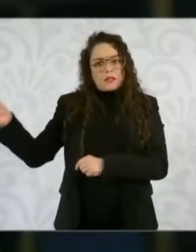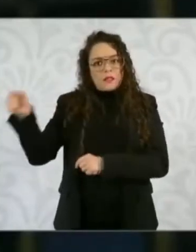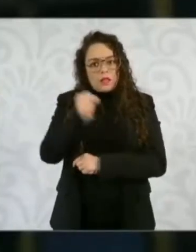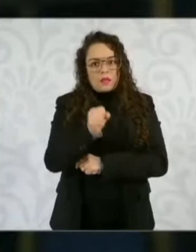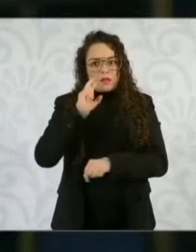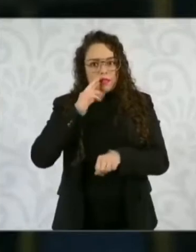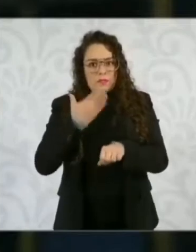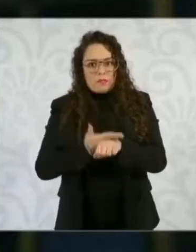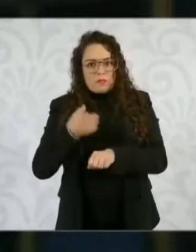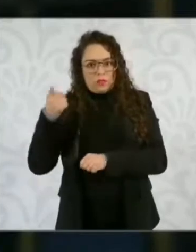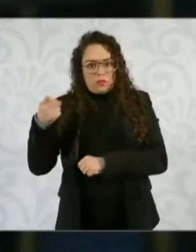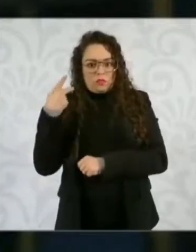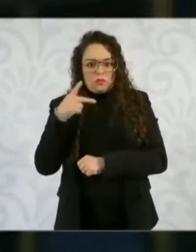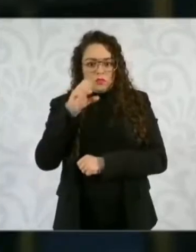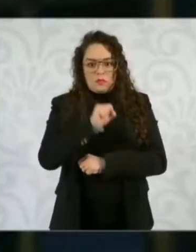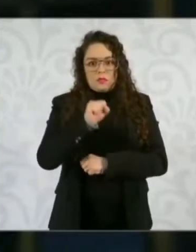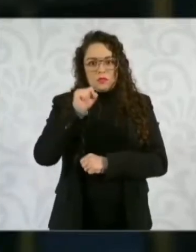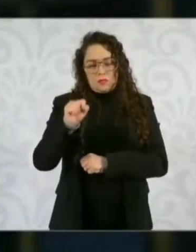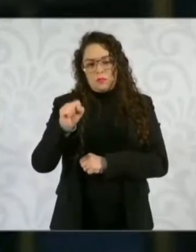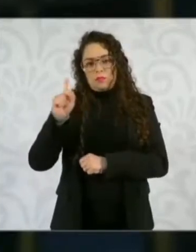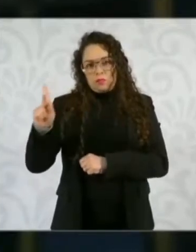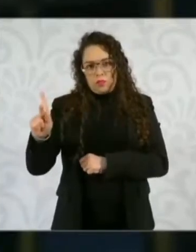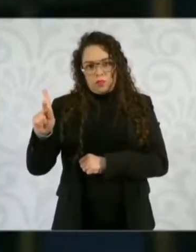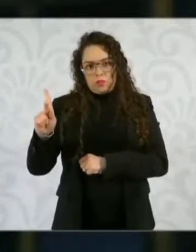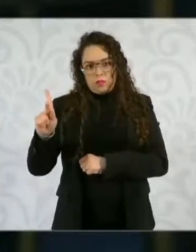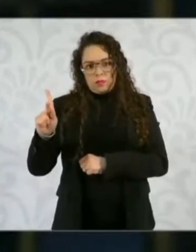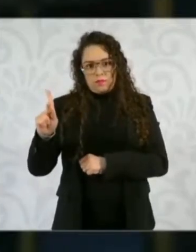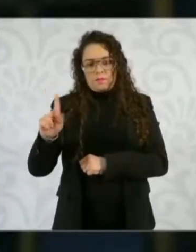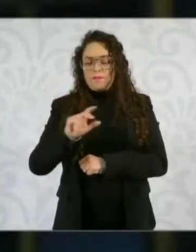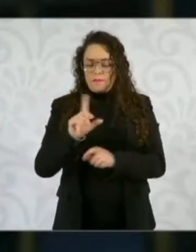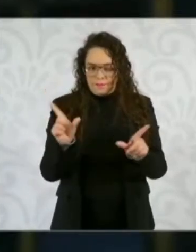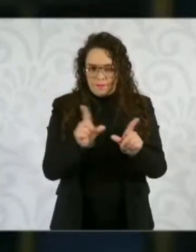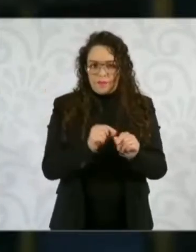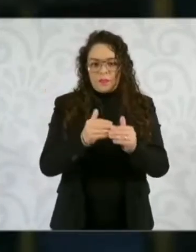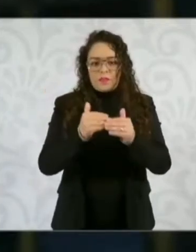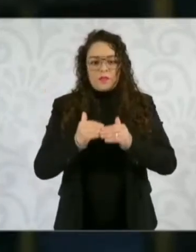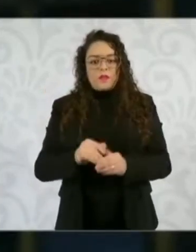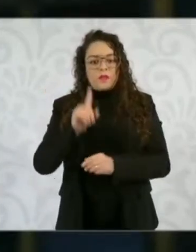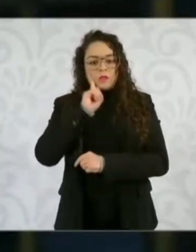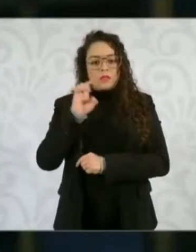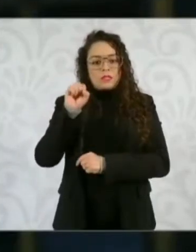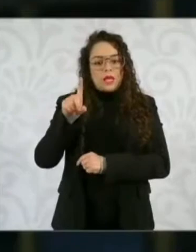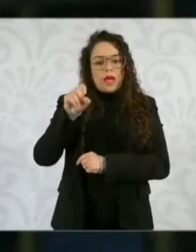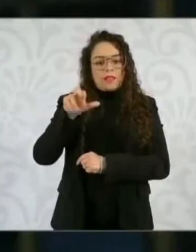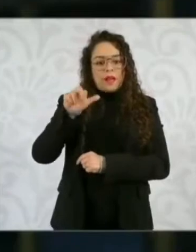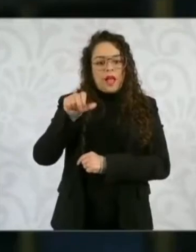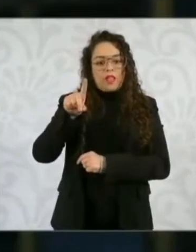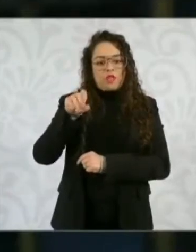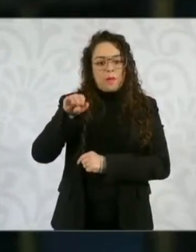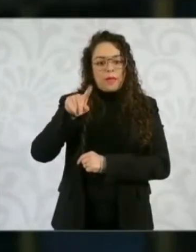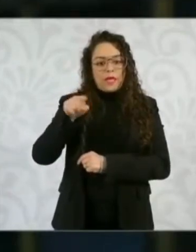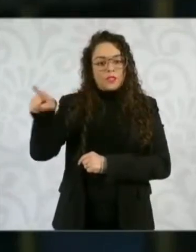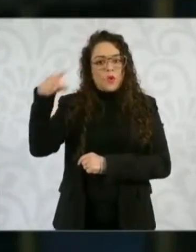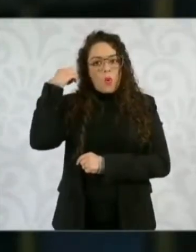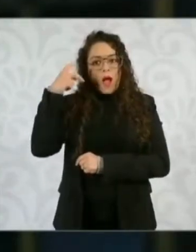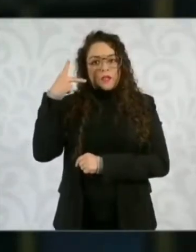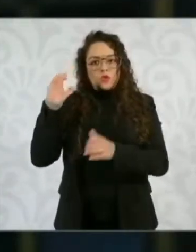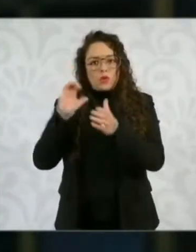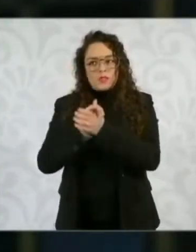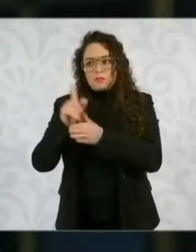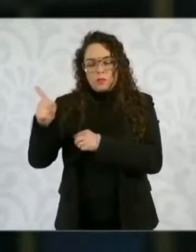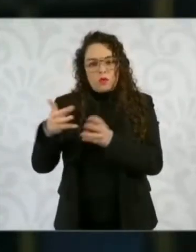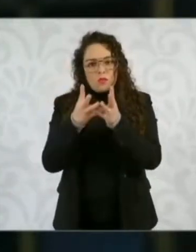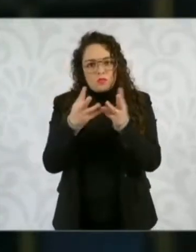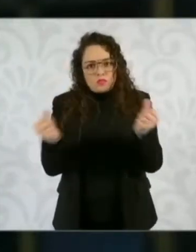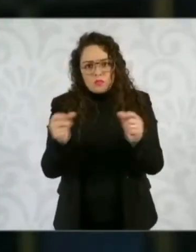presidenta, desde el 4 de octubre está desaparecida la activista Sandra Domínguez en Oaxaca y su esposo. Entonces,